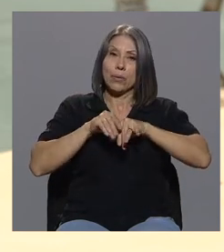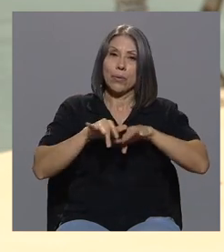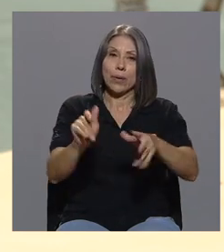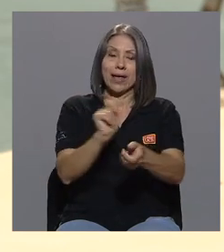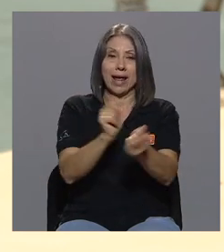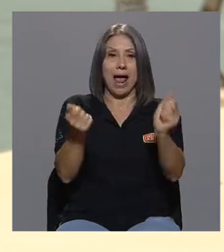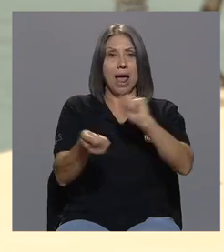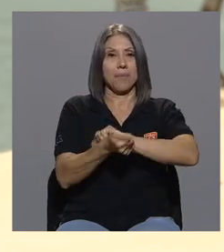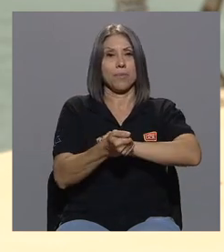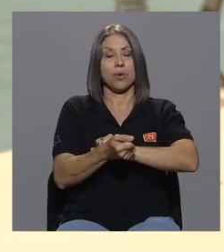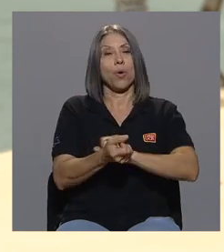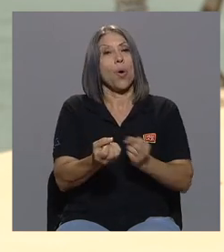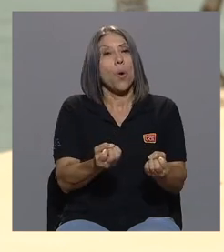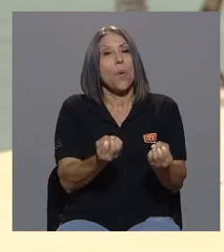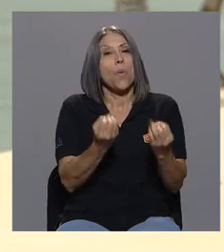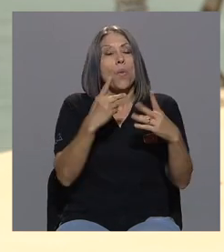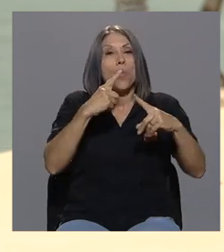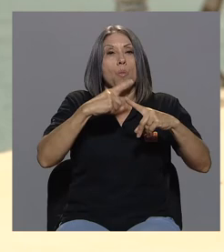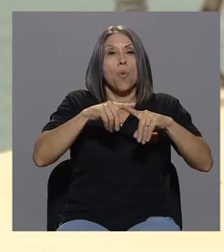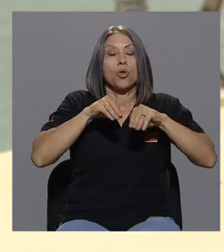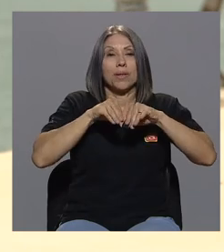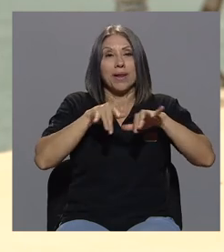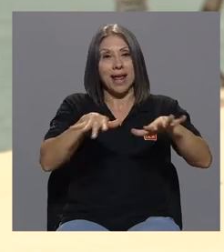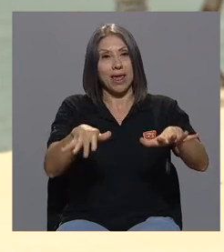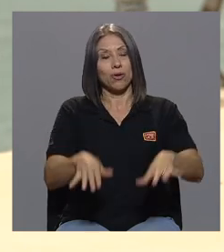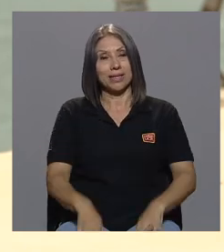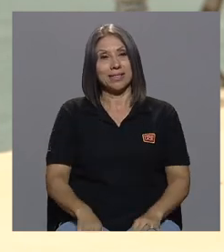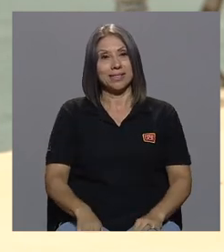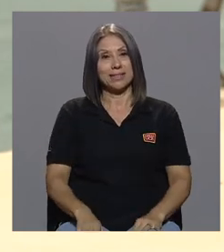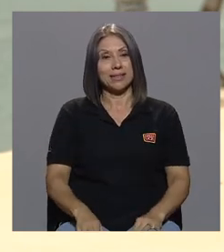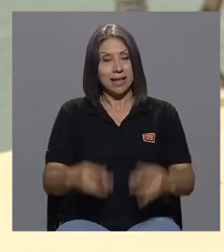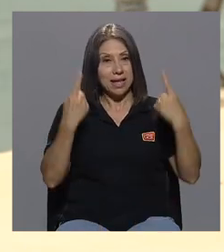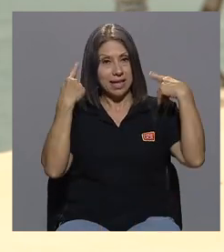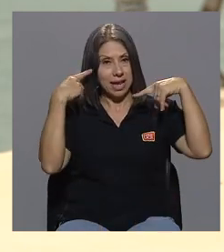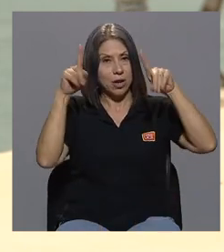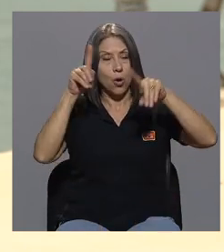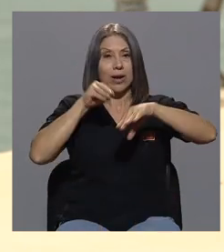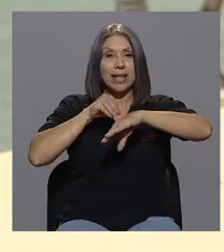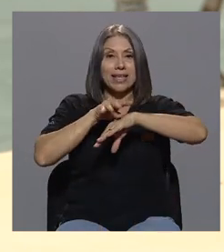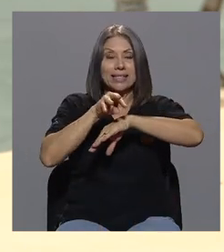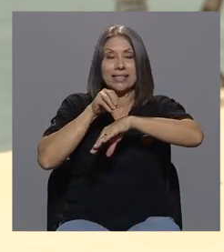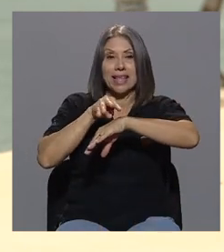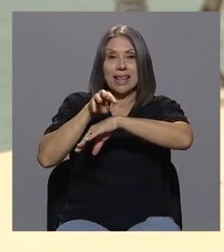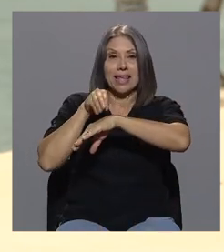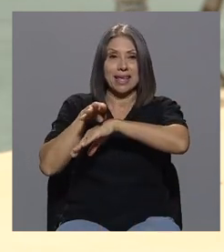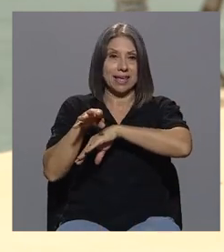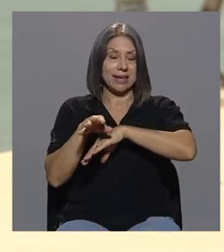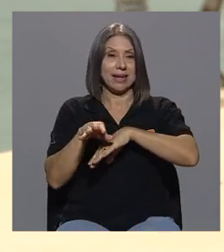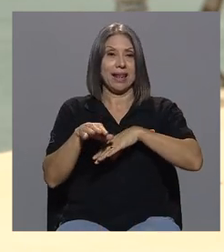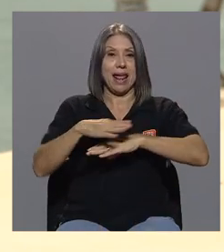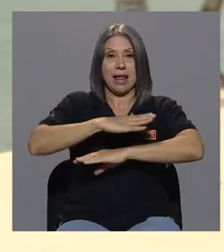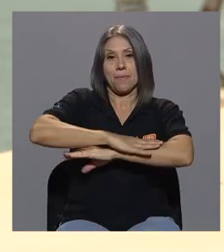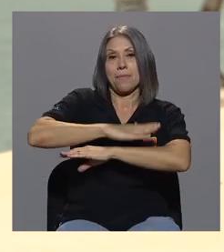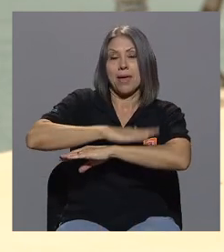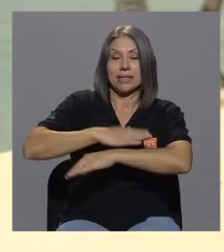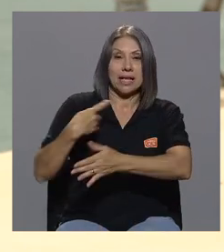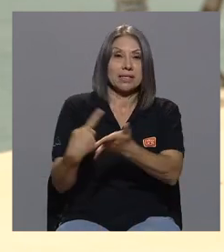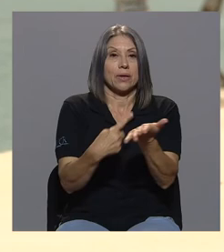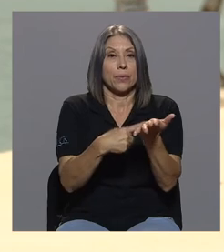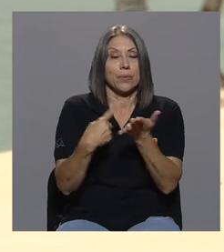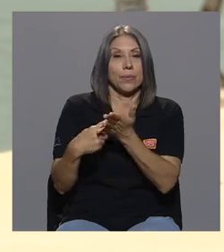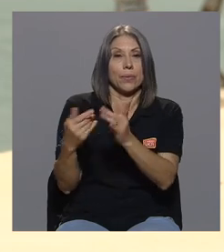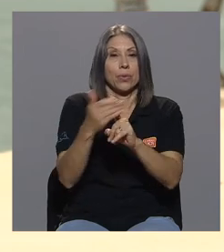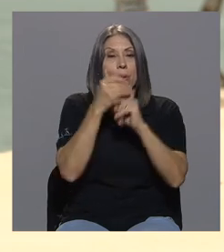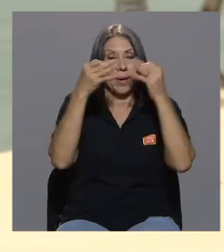multiplicadores y que logren incidir en mesas de tomadores de